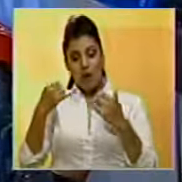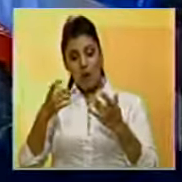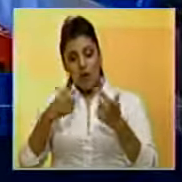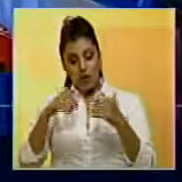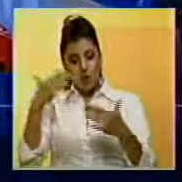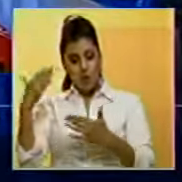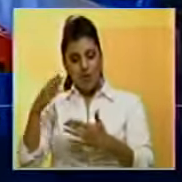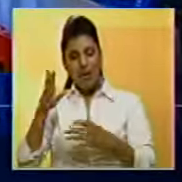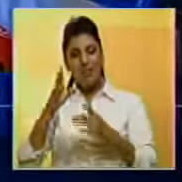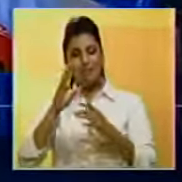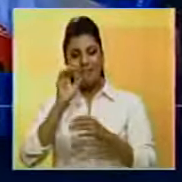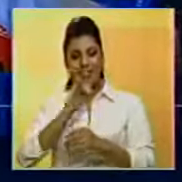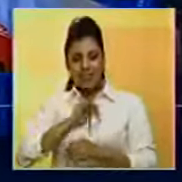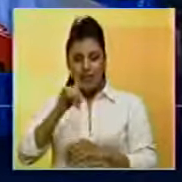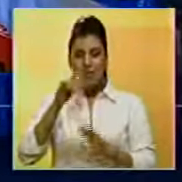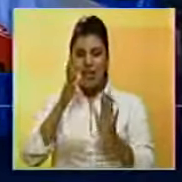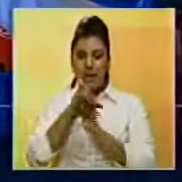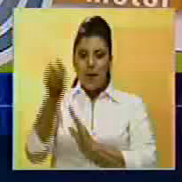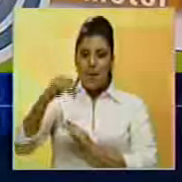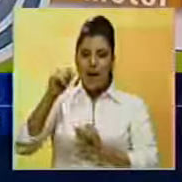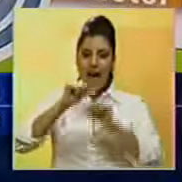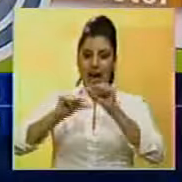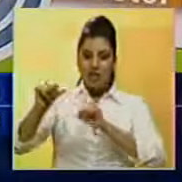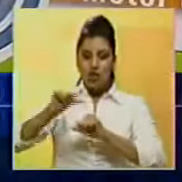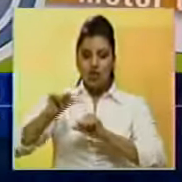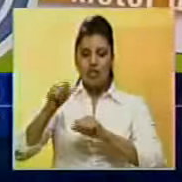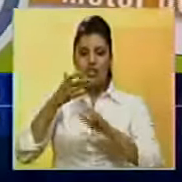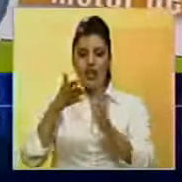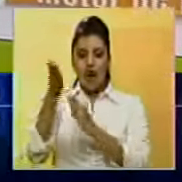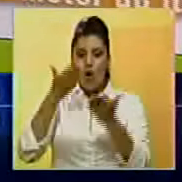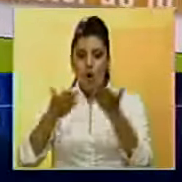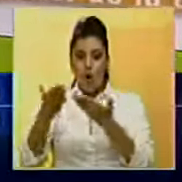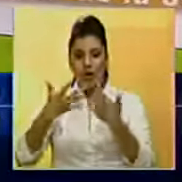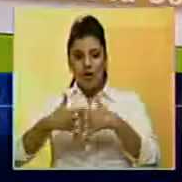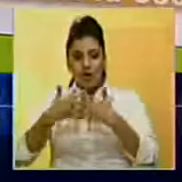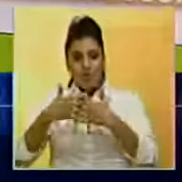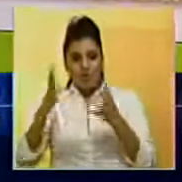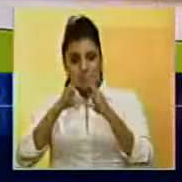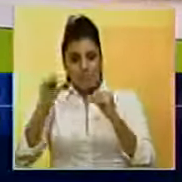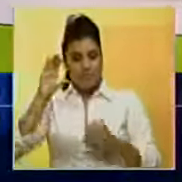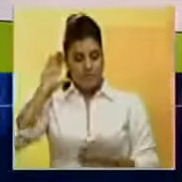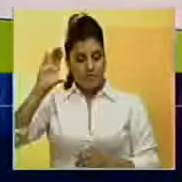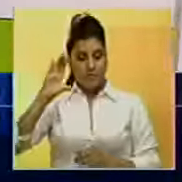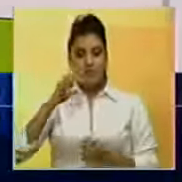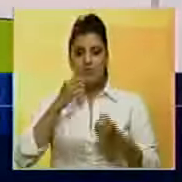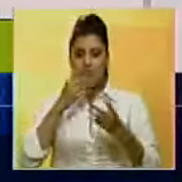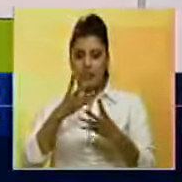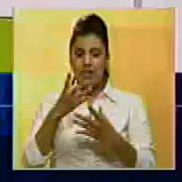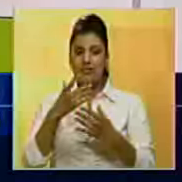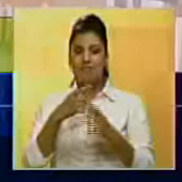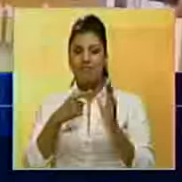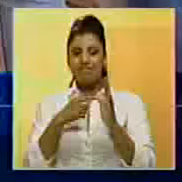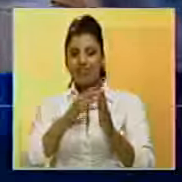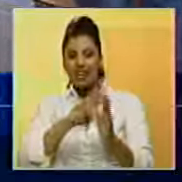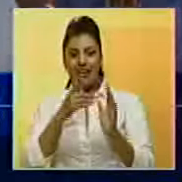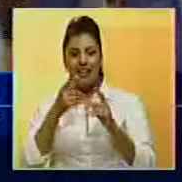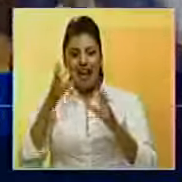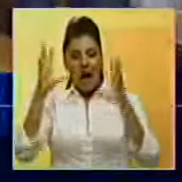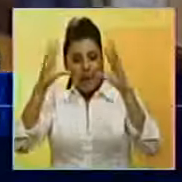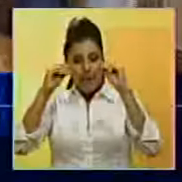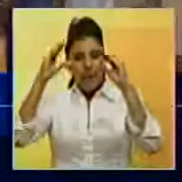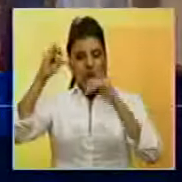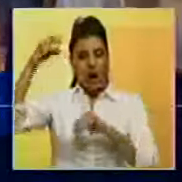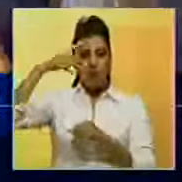comercio regionales y sectoriales, además de asociaciones mixtas de comercio y producción de todo el país, señalan que la espontaneidad de los